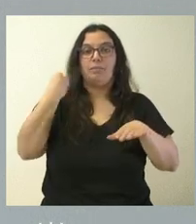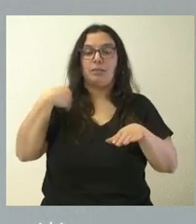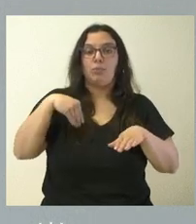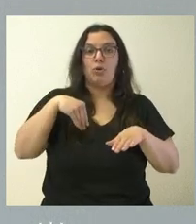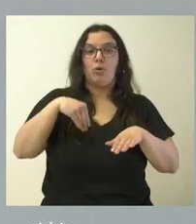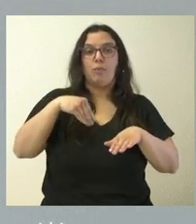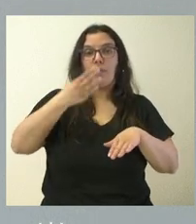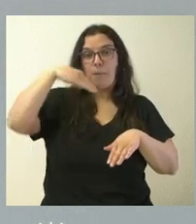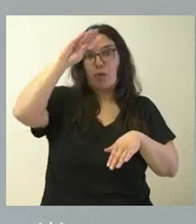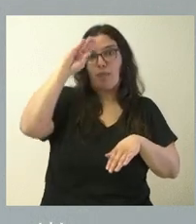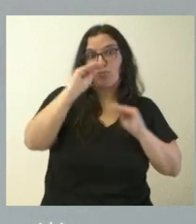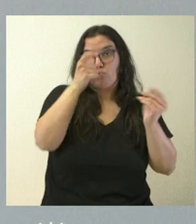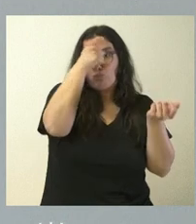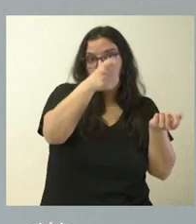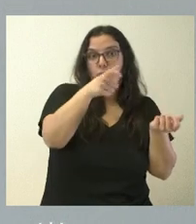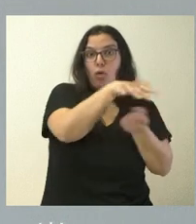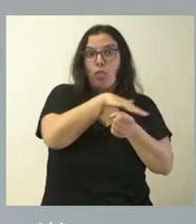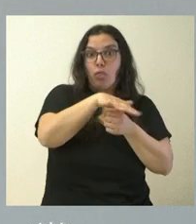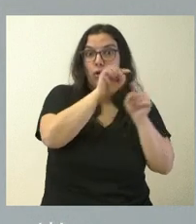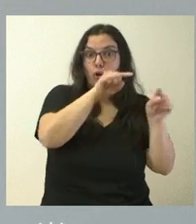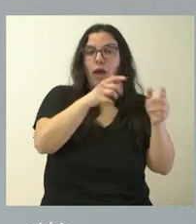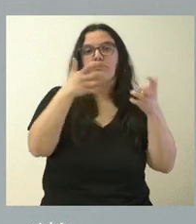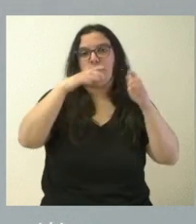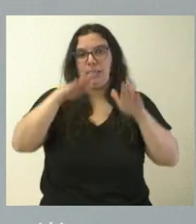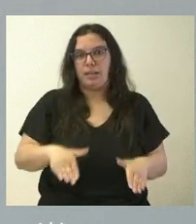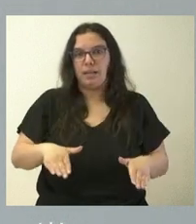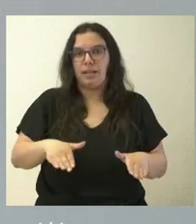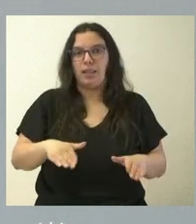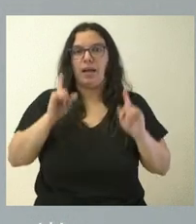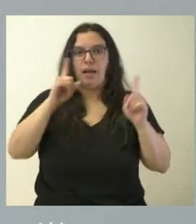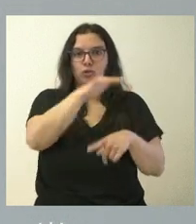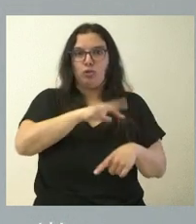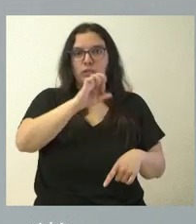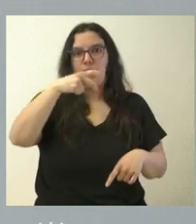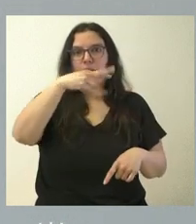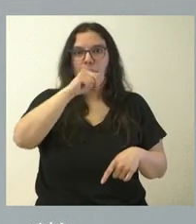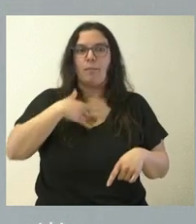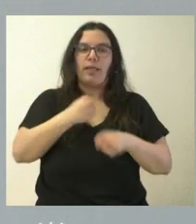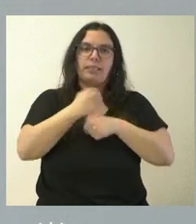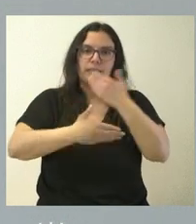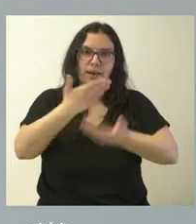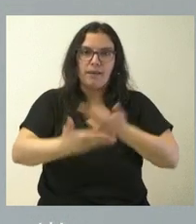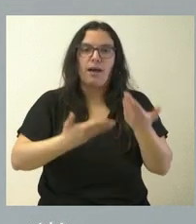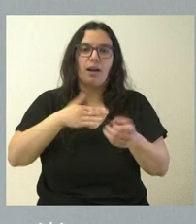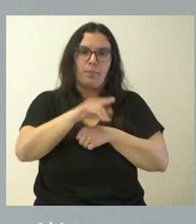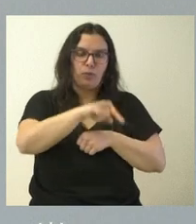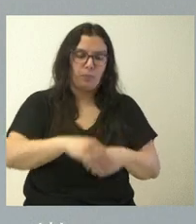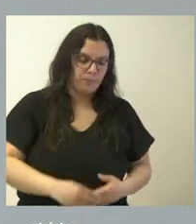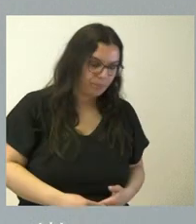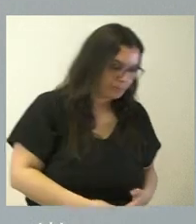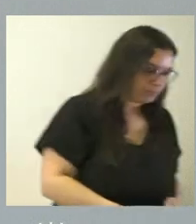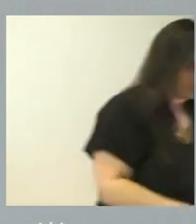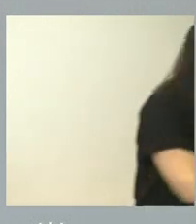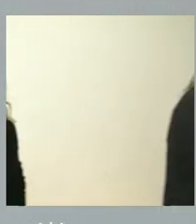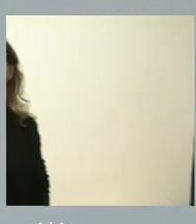su lugar de residencia en las zonas beneficiadas, en este caso, Sanabria, y poder trabajar en este ámbito. La cantidad que